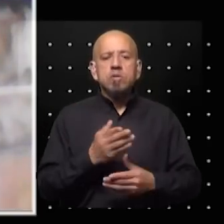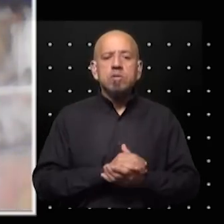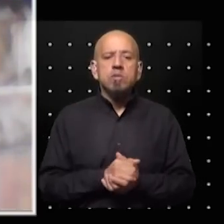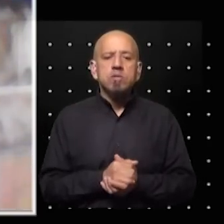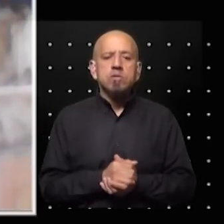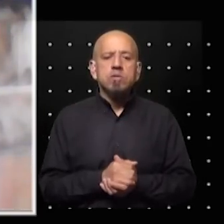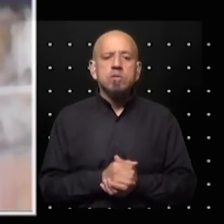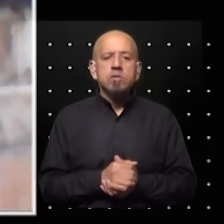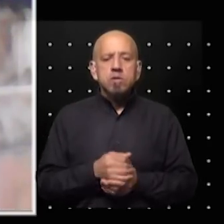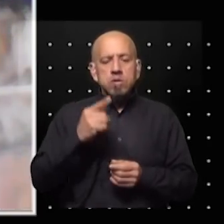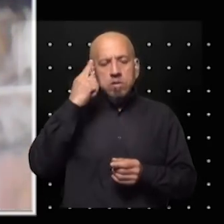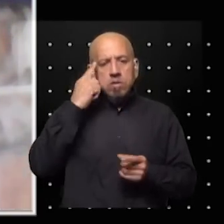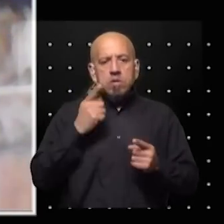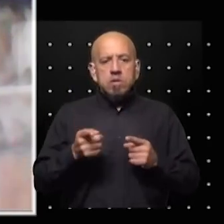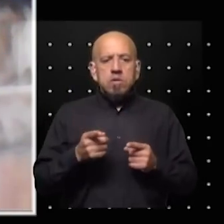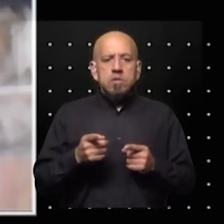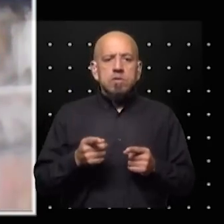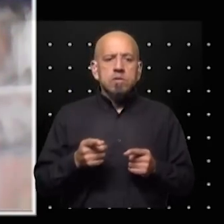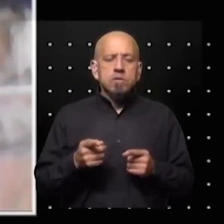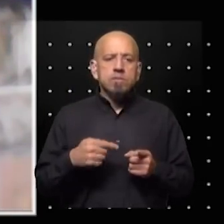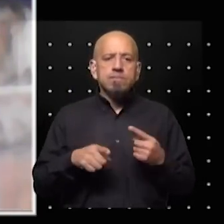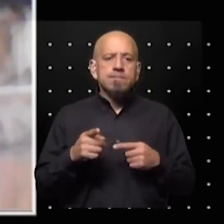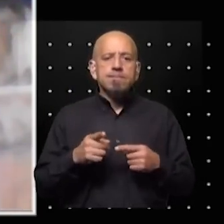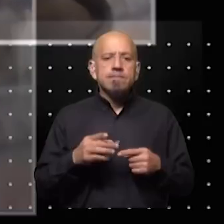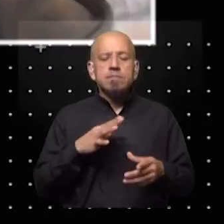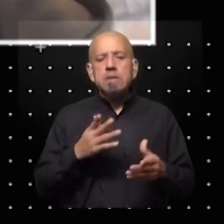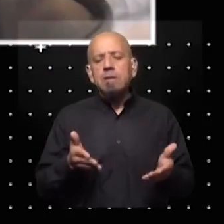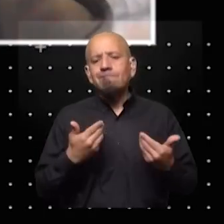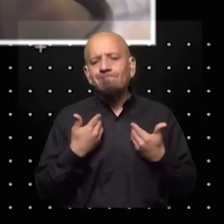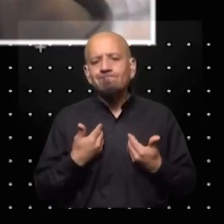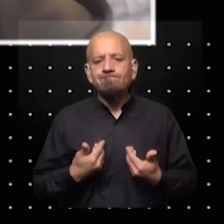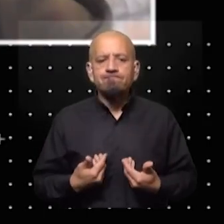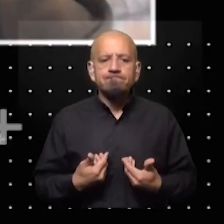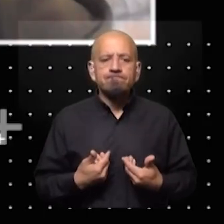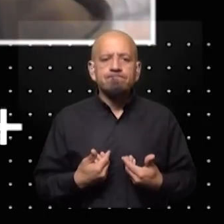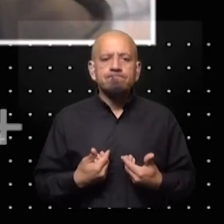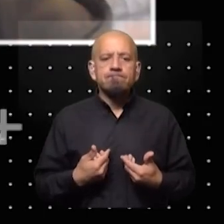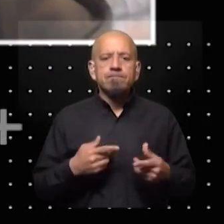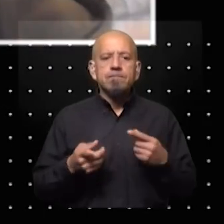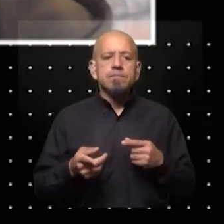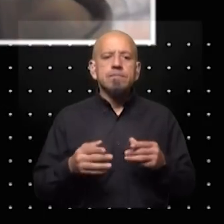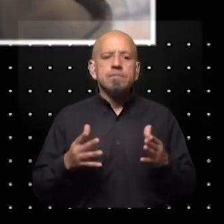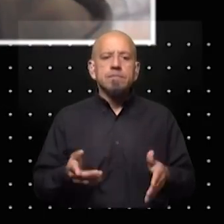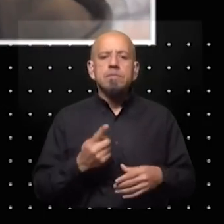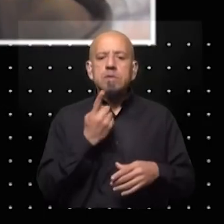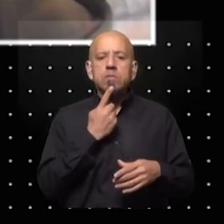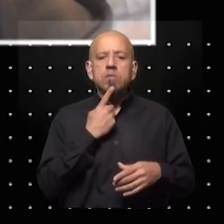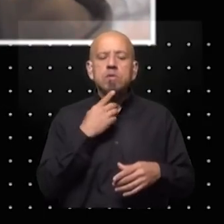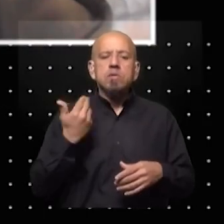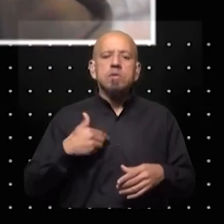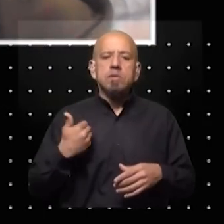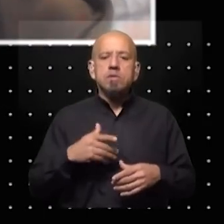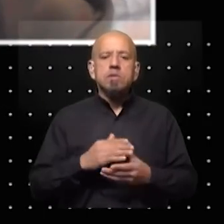este sentido considerás que hay una diría capaz que una nueva desilusión por parte del electorado respecto a la política en Argentina